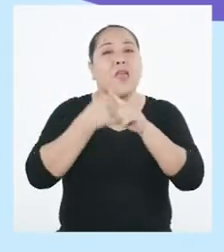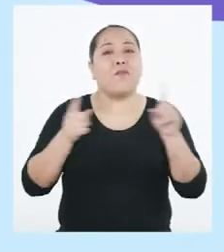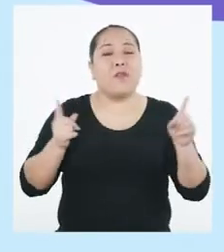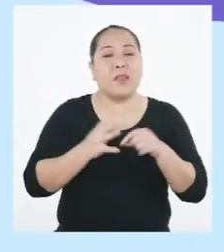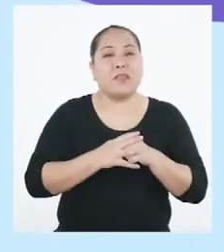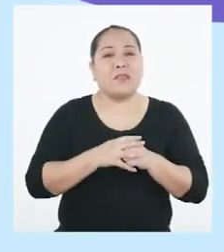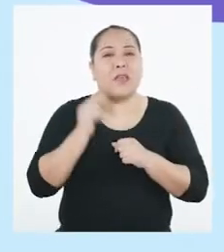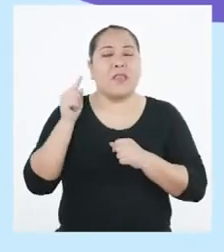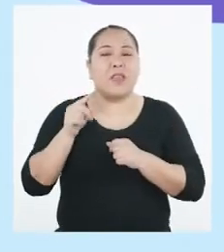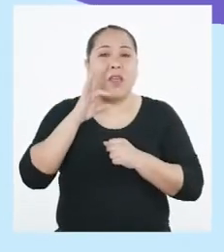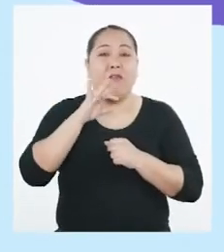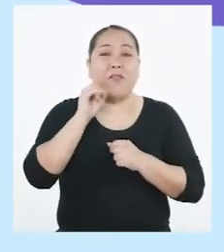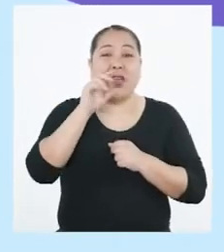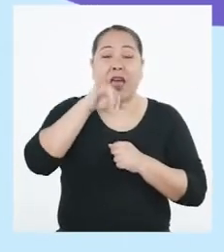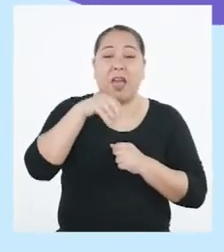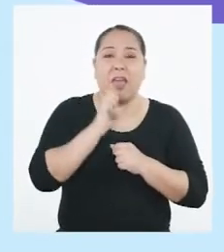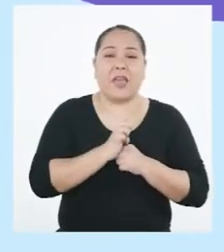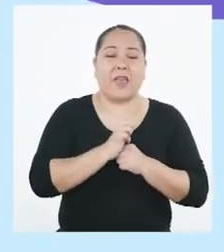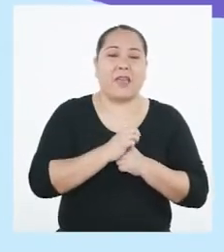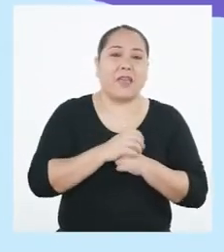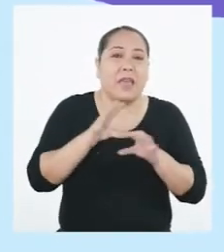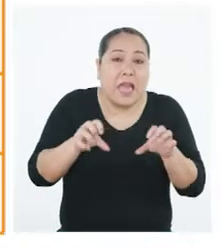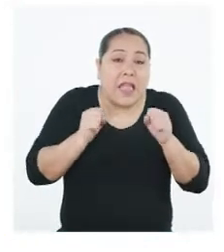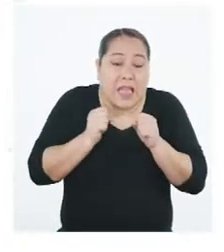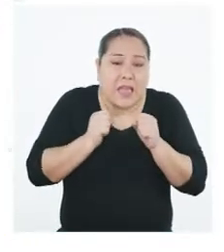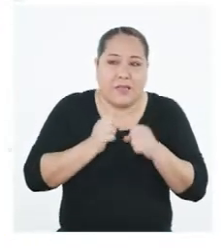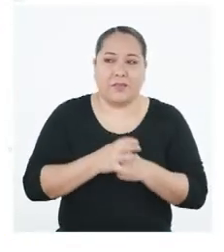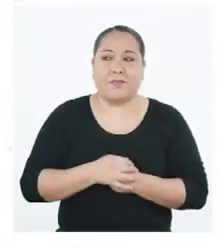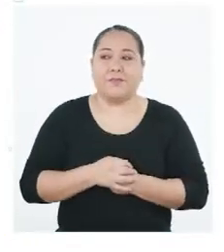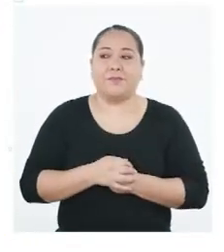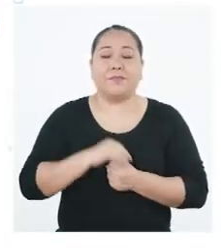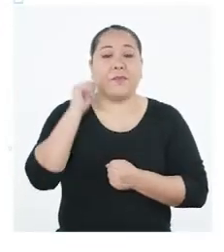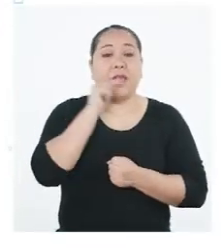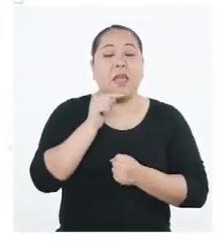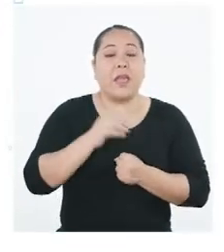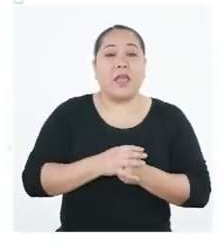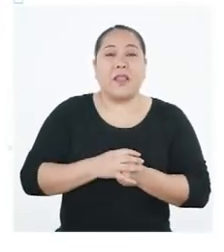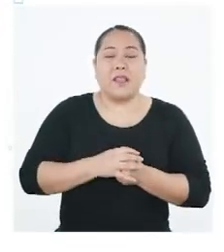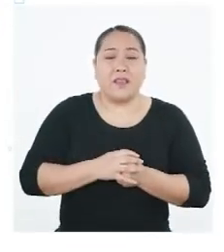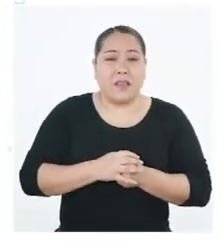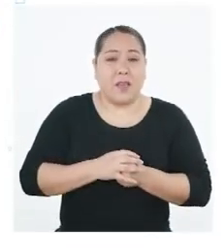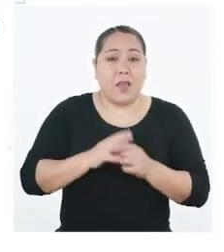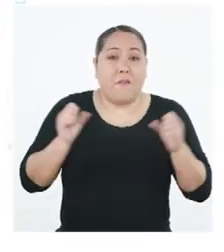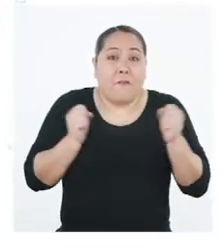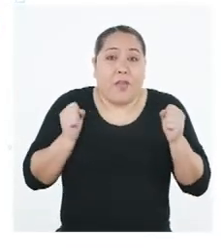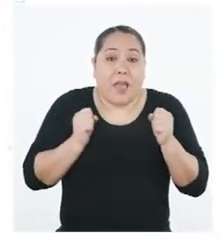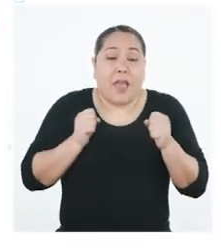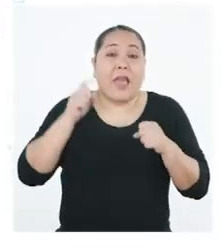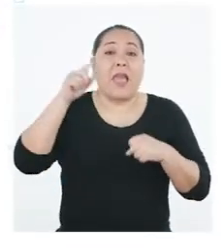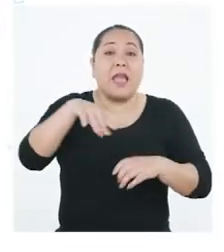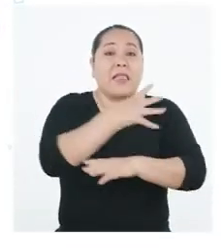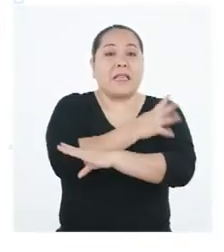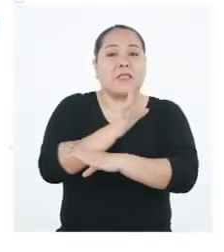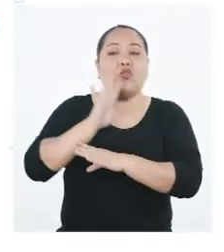diferencia entre friaje y heladas. El friaje ocurre en la selva. Se caracteriza